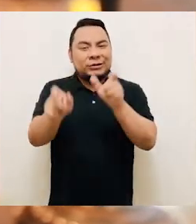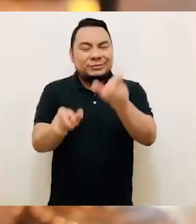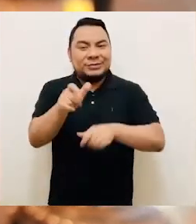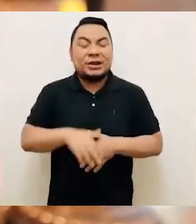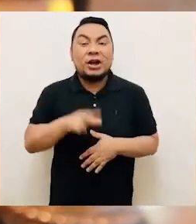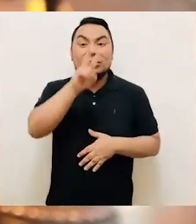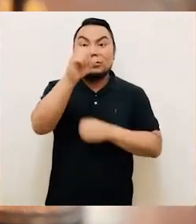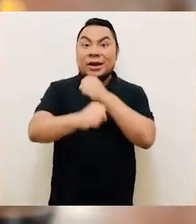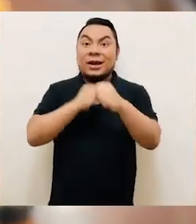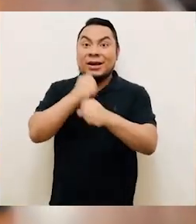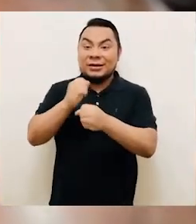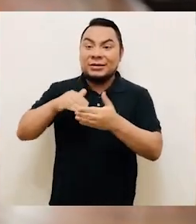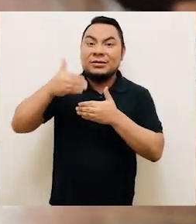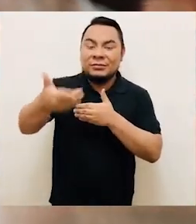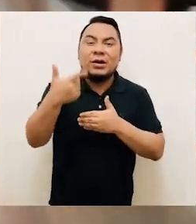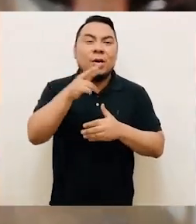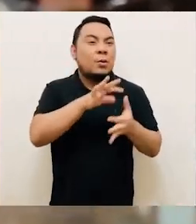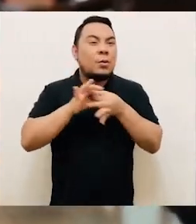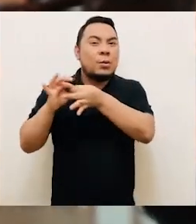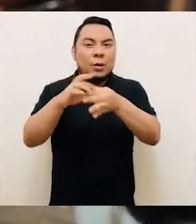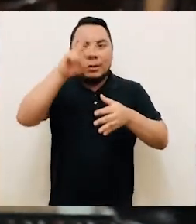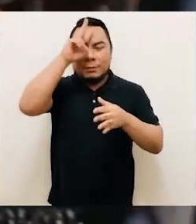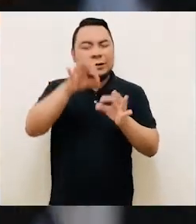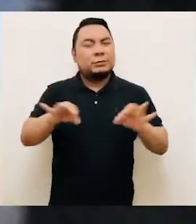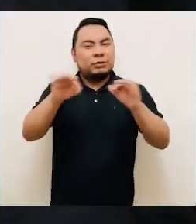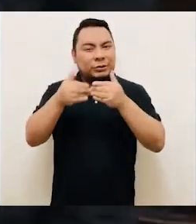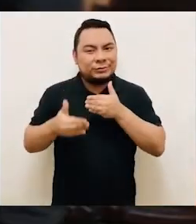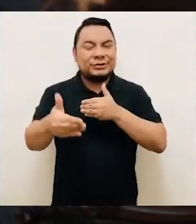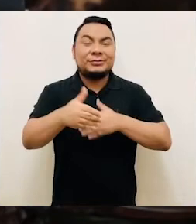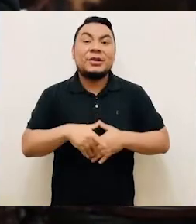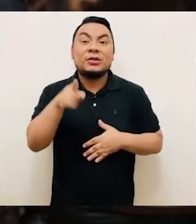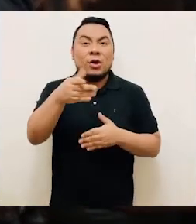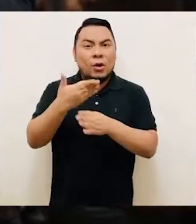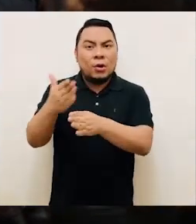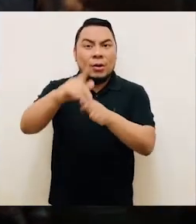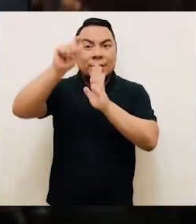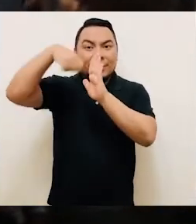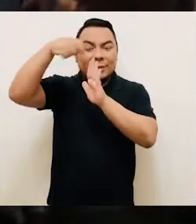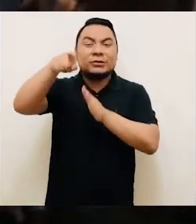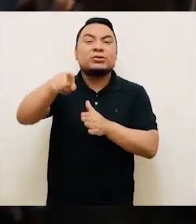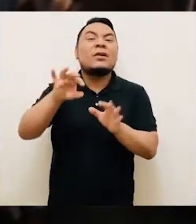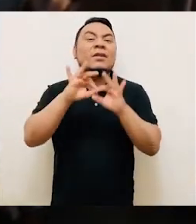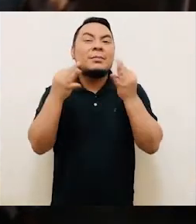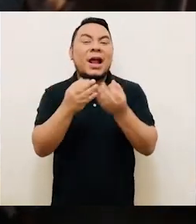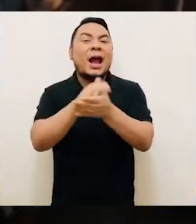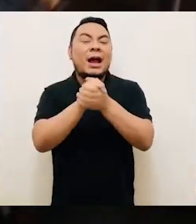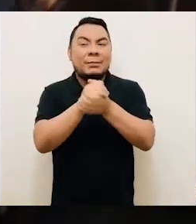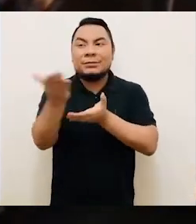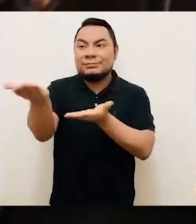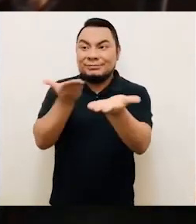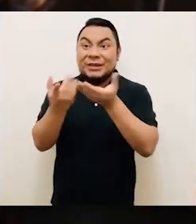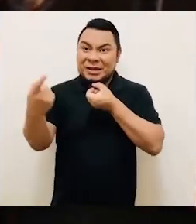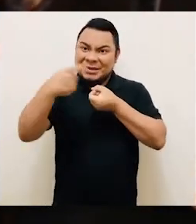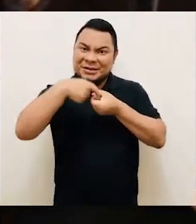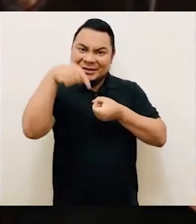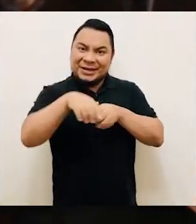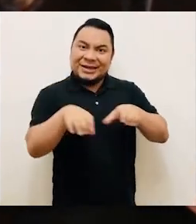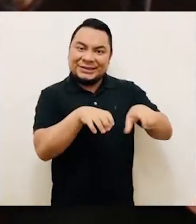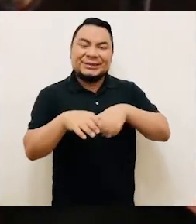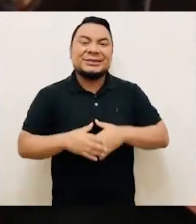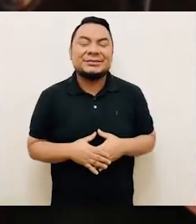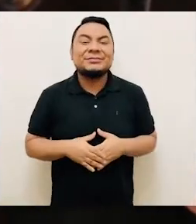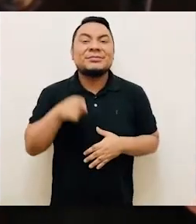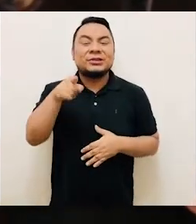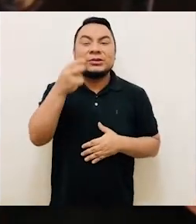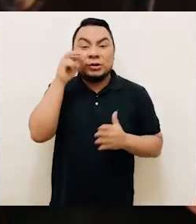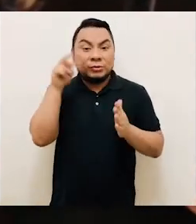ciudadana. 200 años después, unidos hacemos historia. Comparte este video con tu familia y amigos e invítalos a participar de